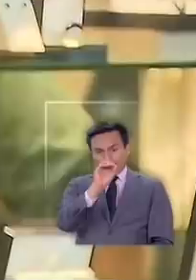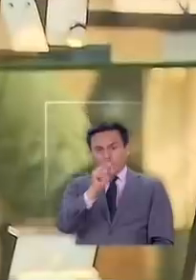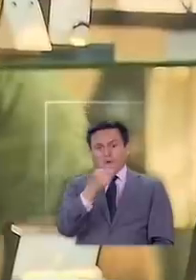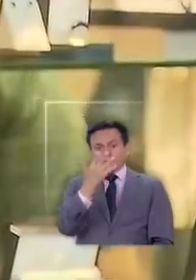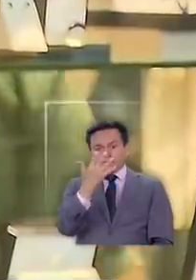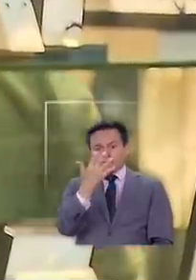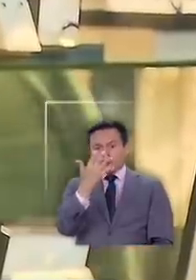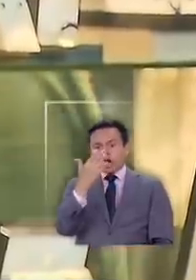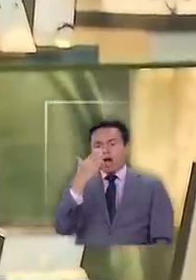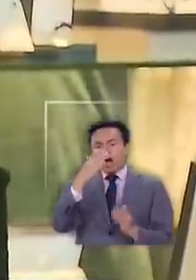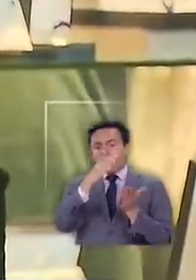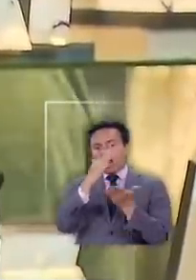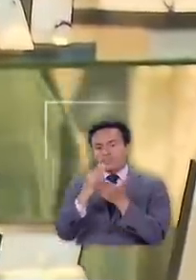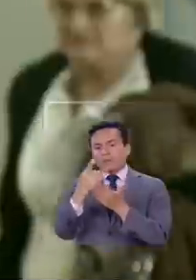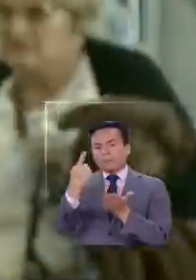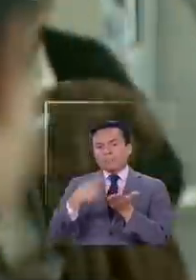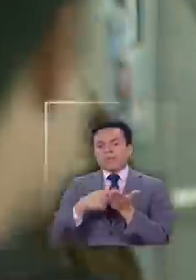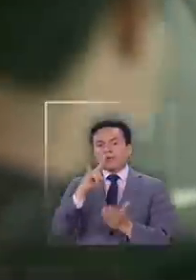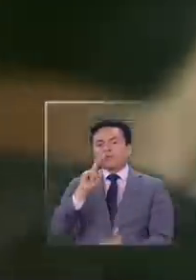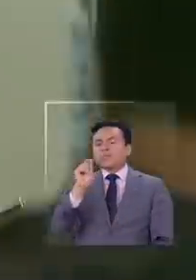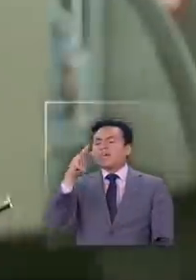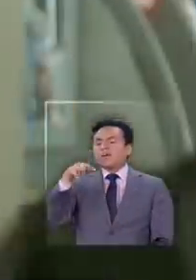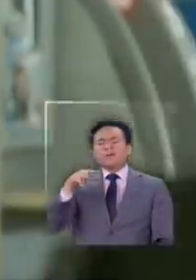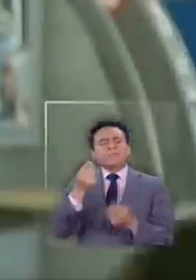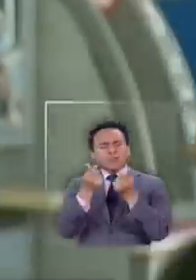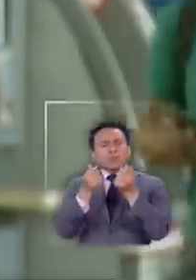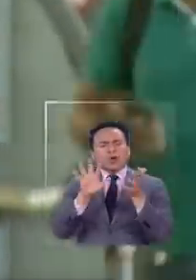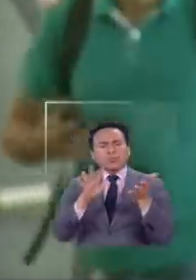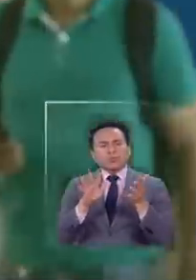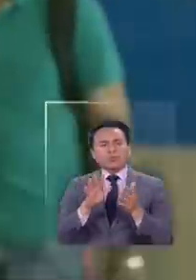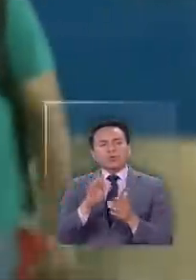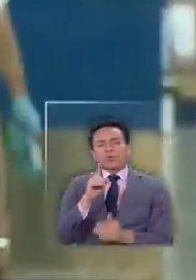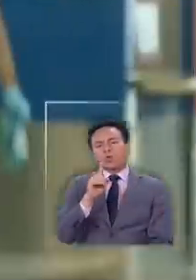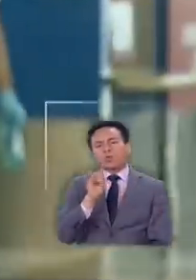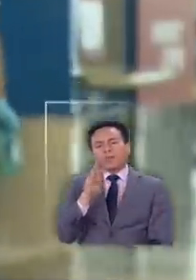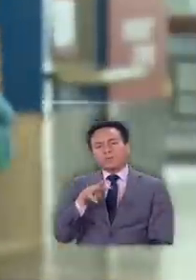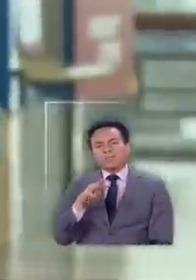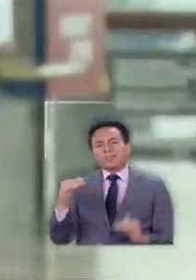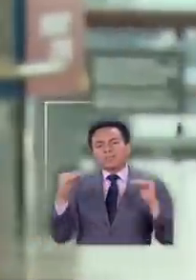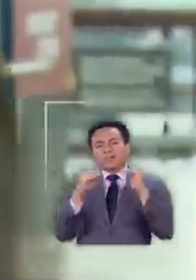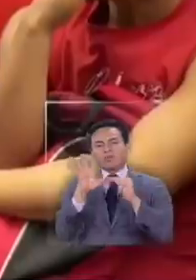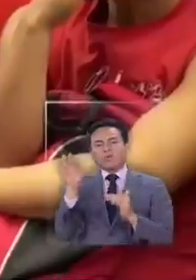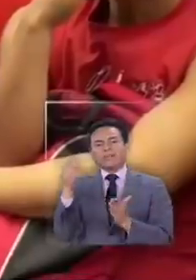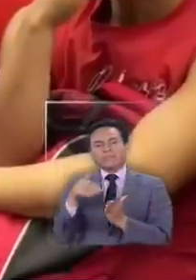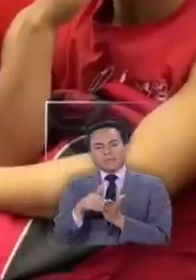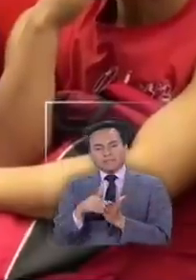a 1.000 UTM. ¿Eso es? Una UTM son más o menos 50.000 pesos.